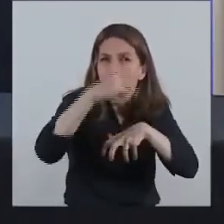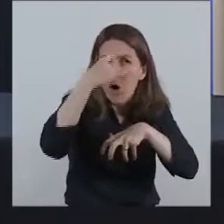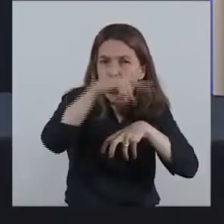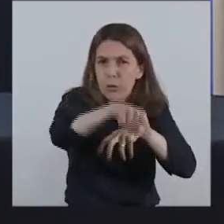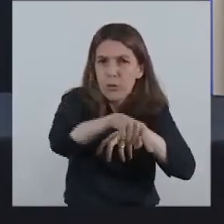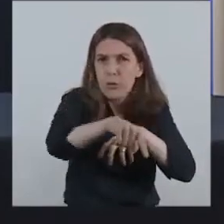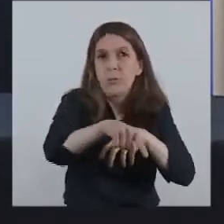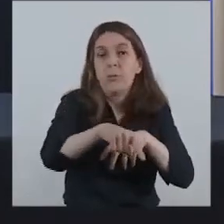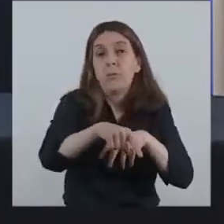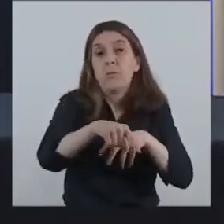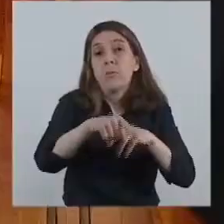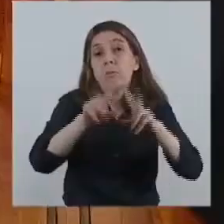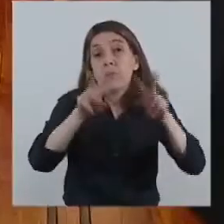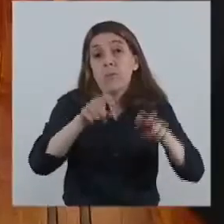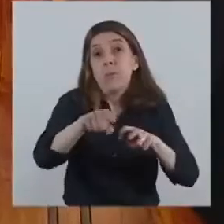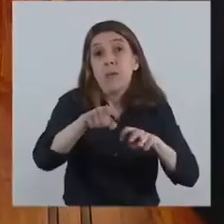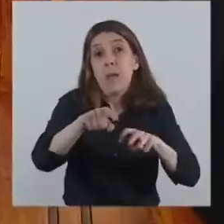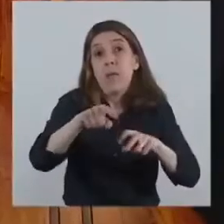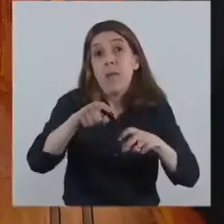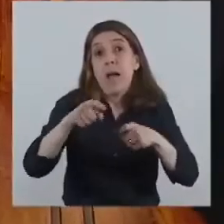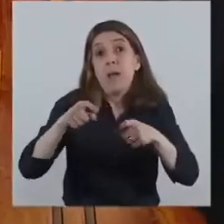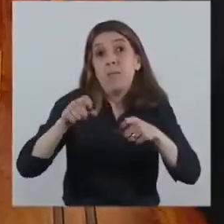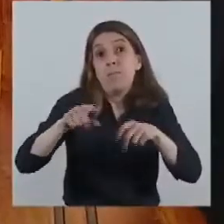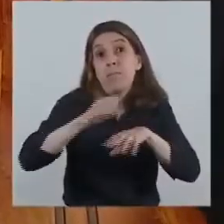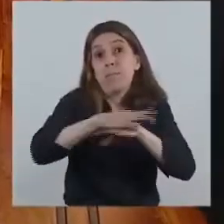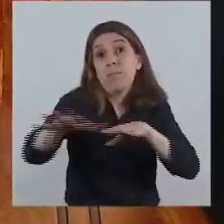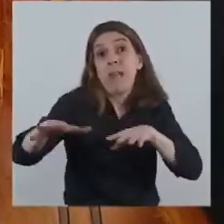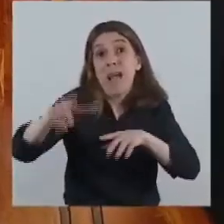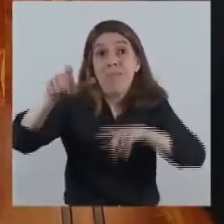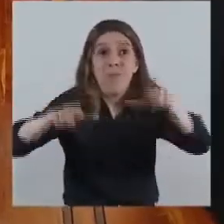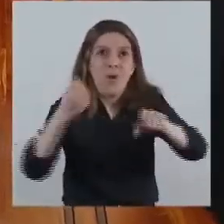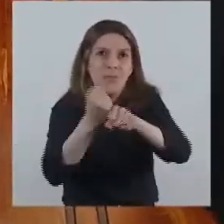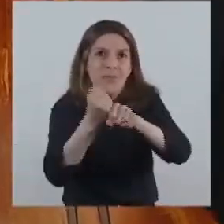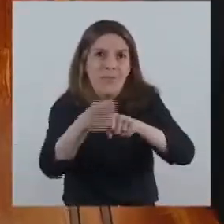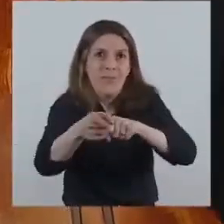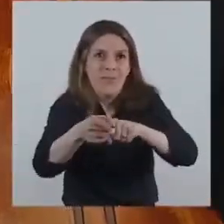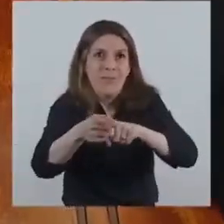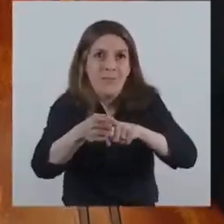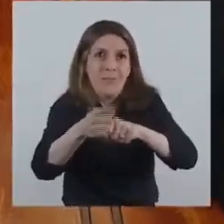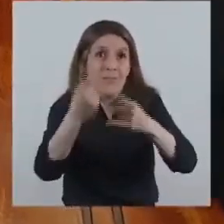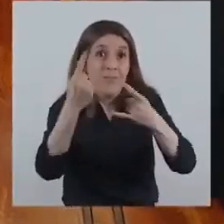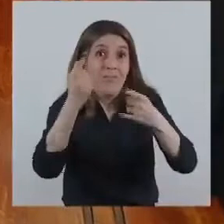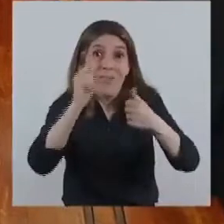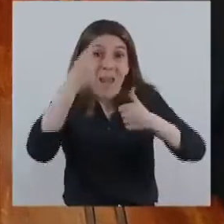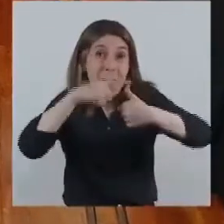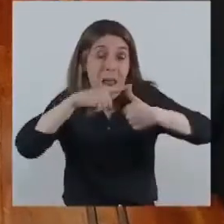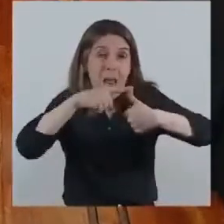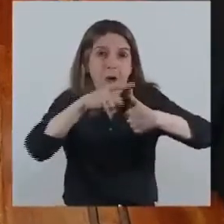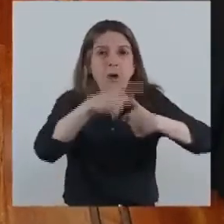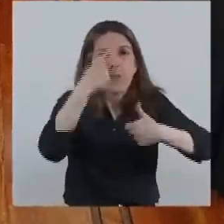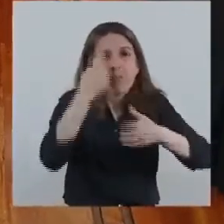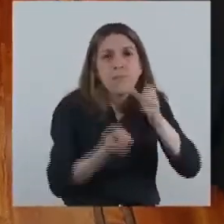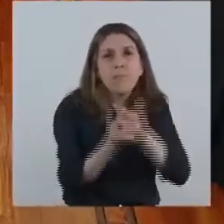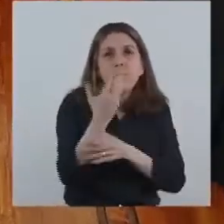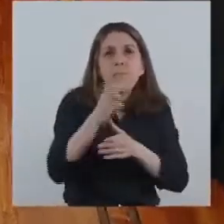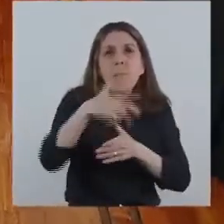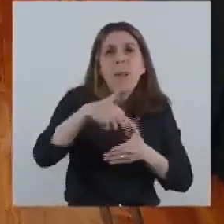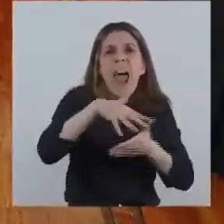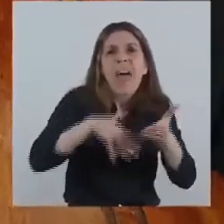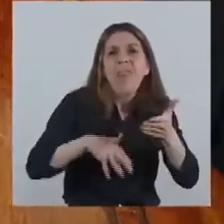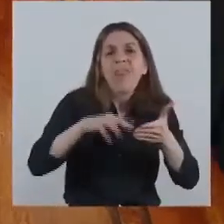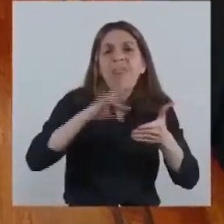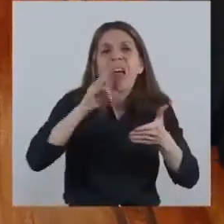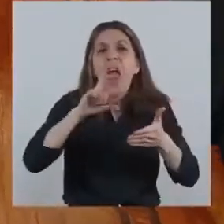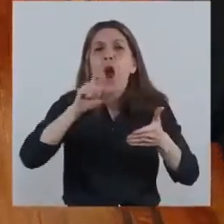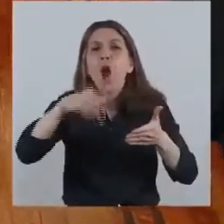Con respecto a este sector, primero, estamos creando el programa de compensación y